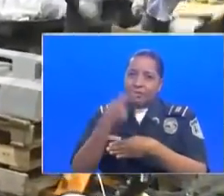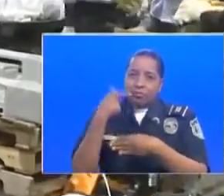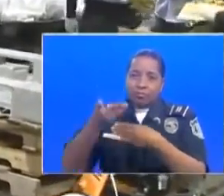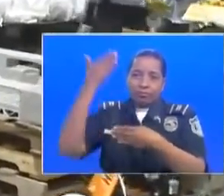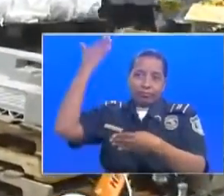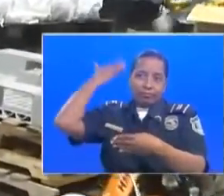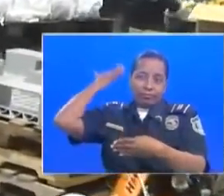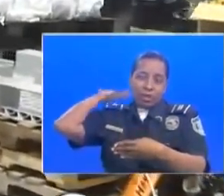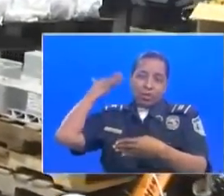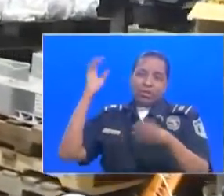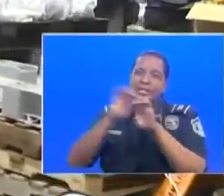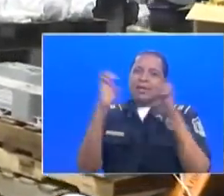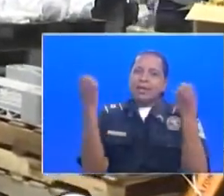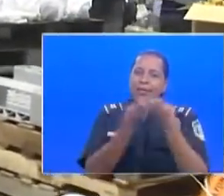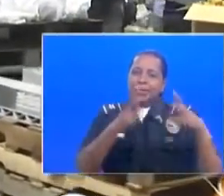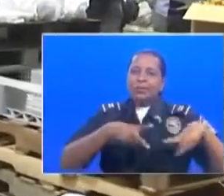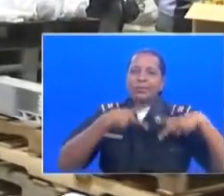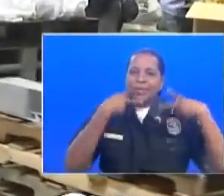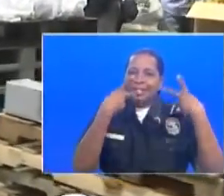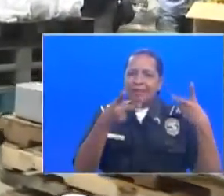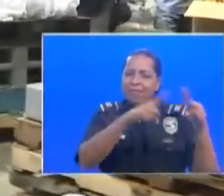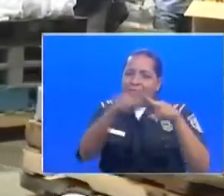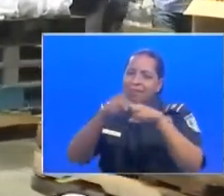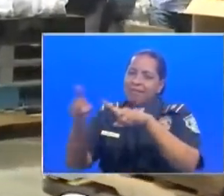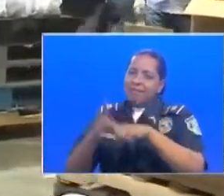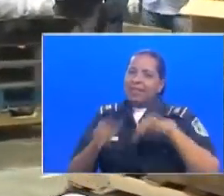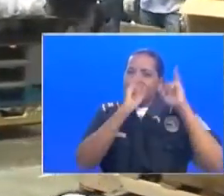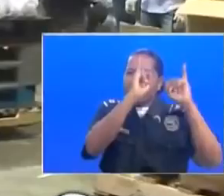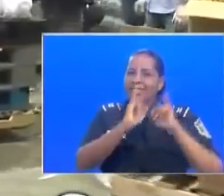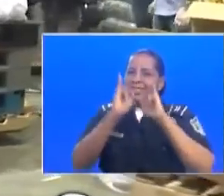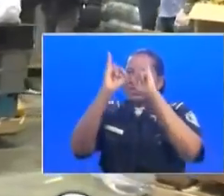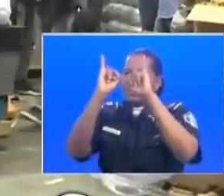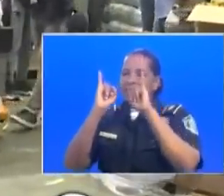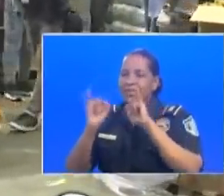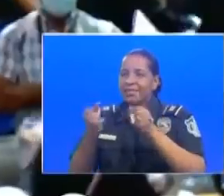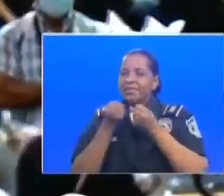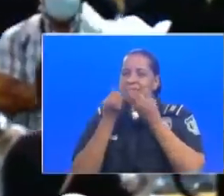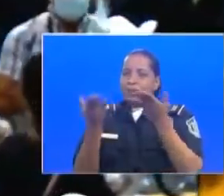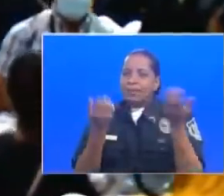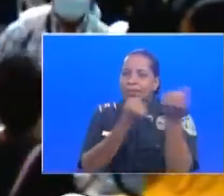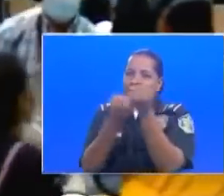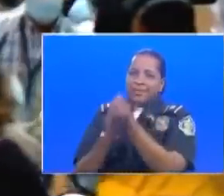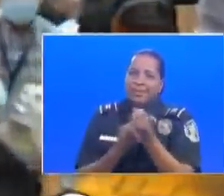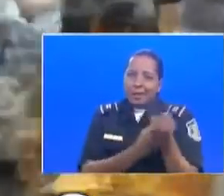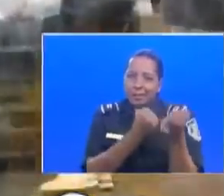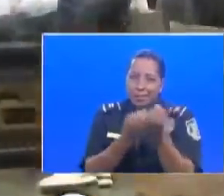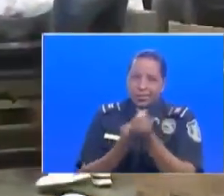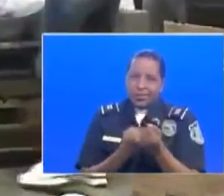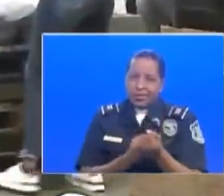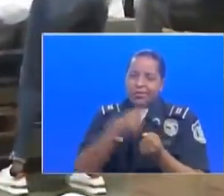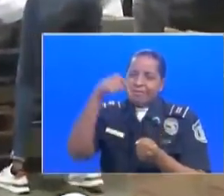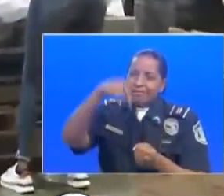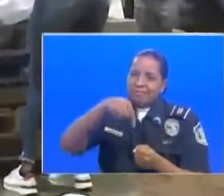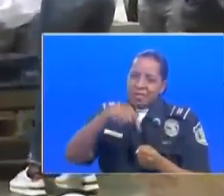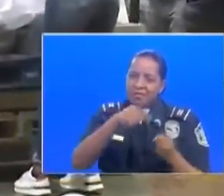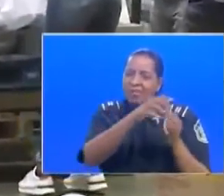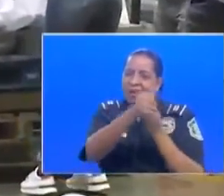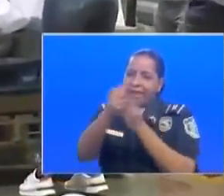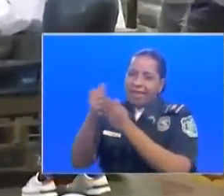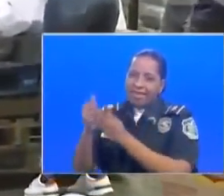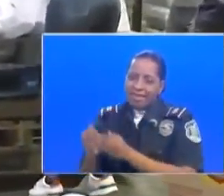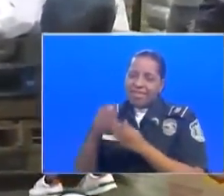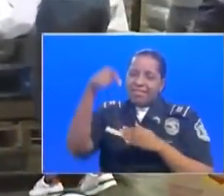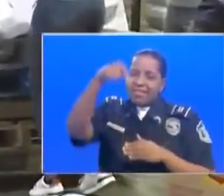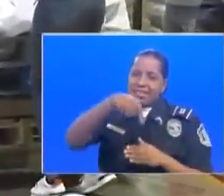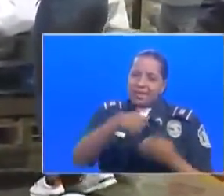espaldas todo ese equipo de voluntarios de diferentes instituciones públicas dando esa milla extra, ¿verdad? Estos son líderes, señores, los que se